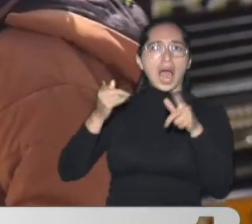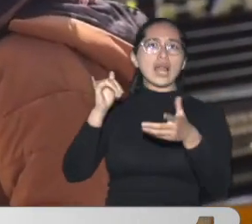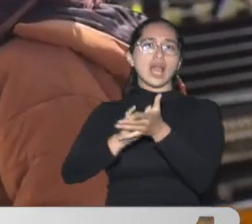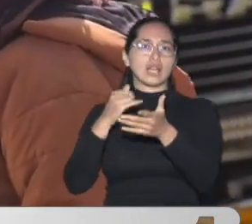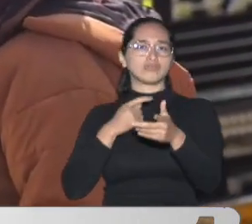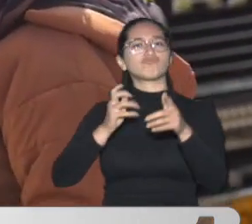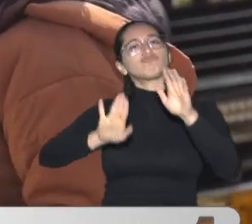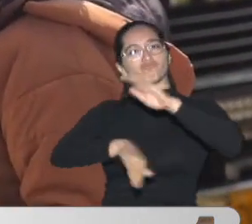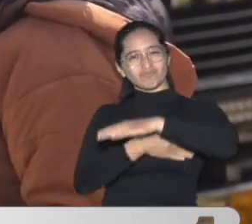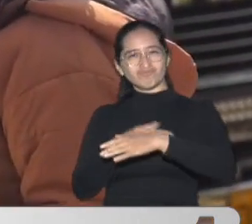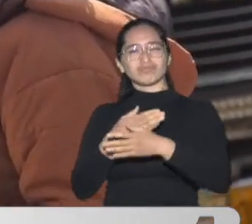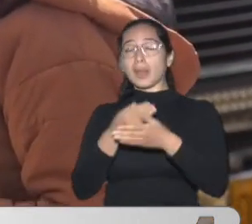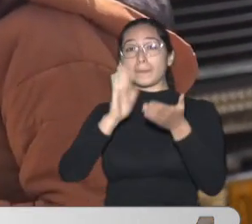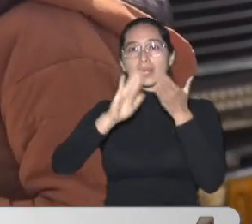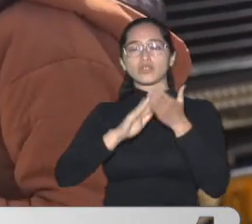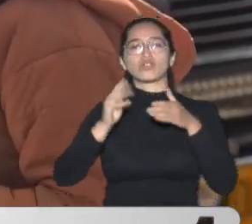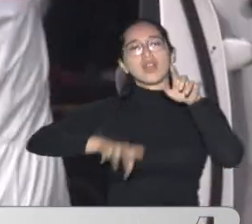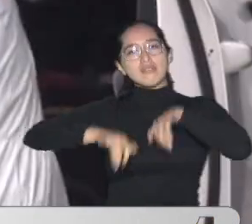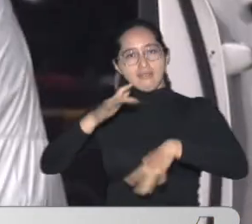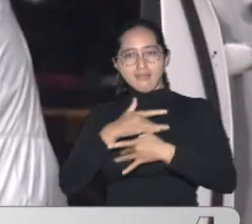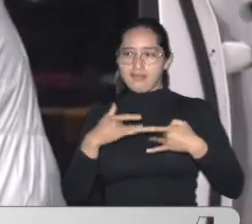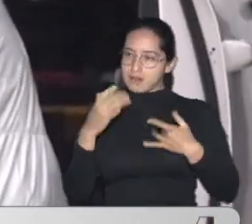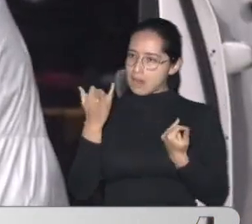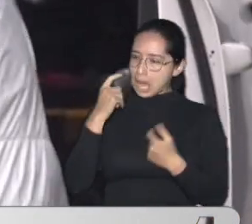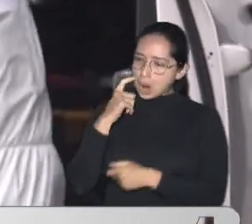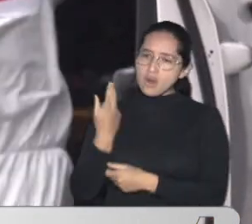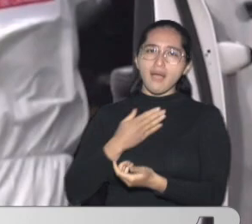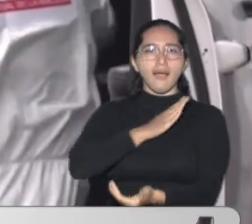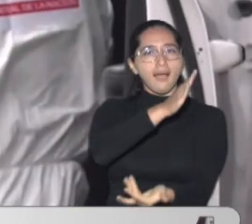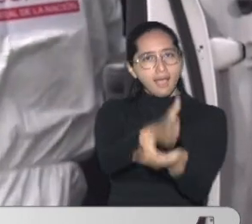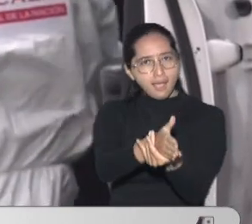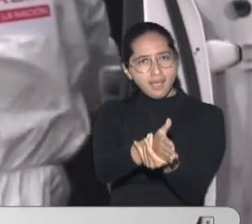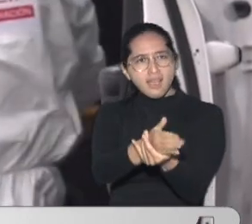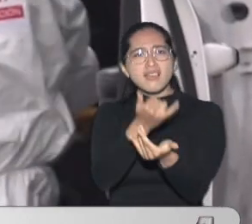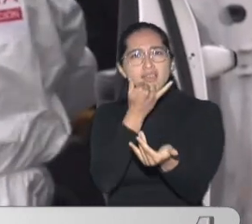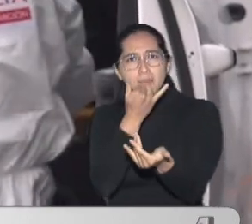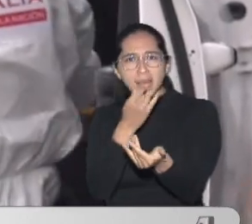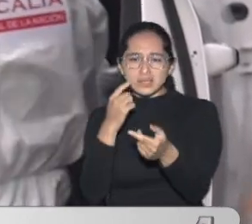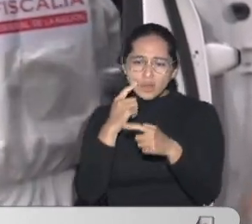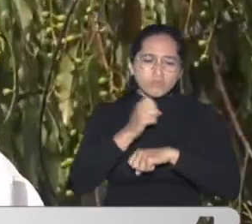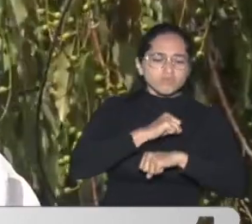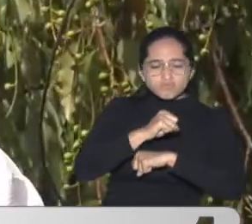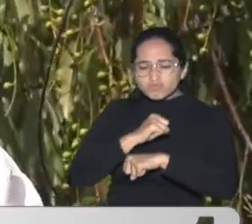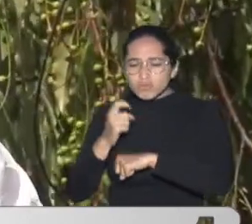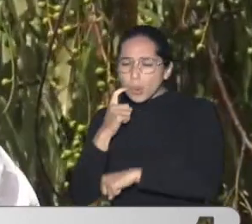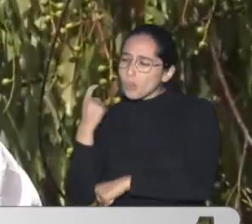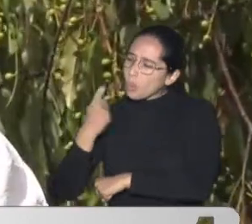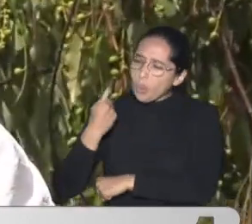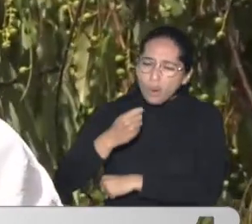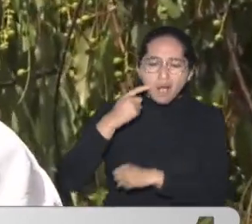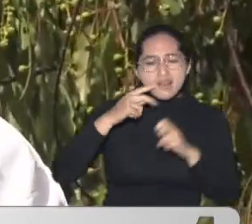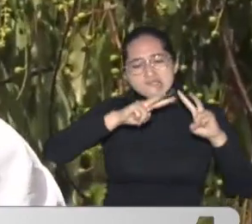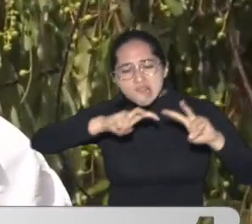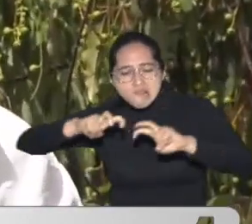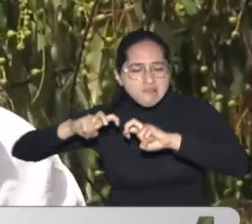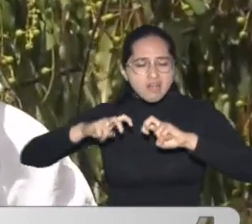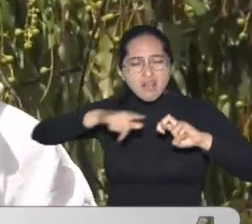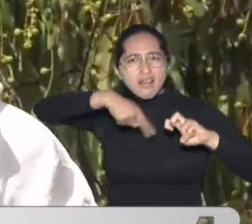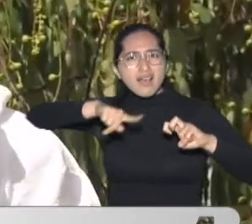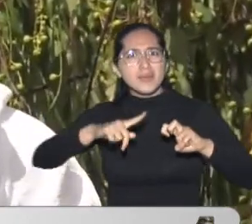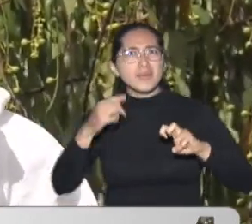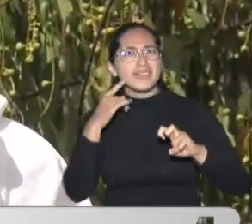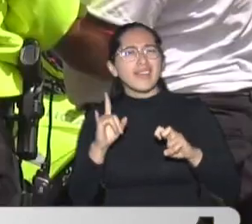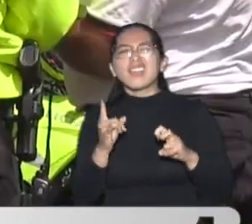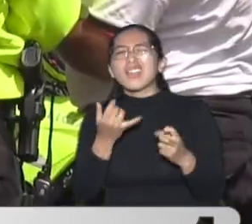cargo de este caso Están revisando las instalaciones del centro hospitalario Para registrar que no